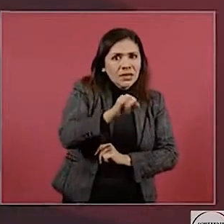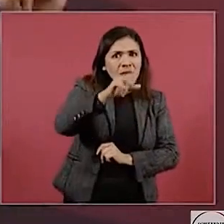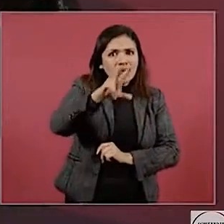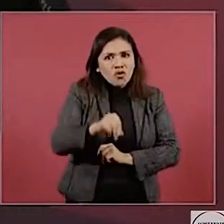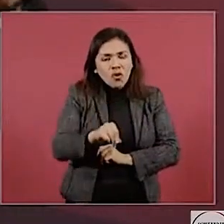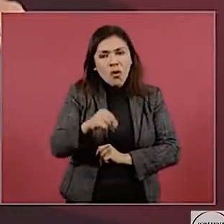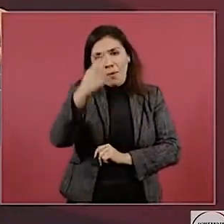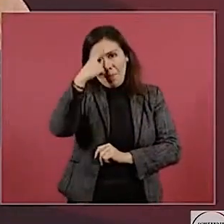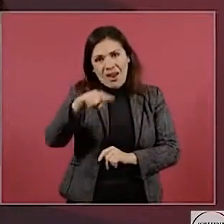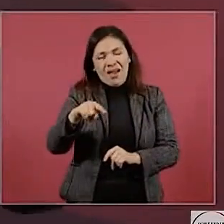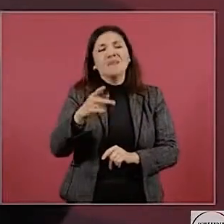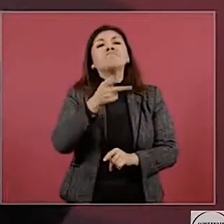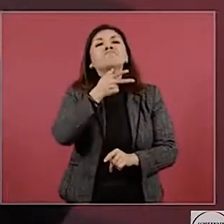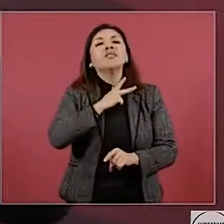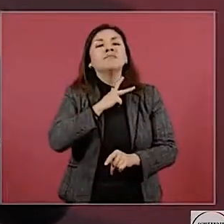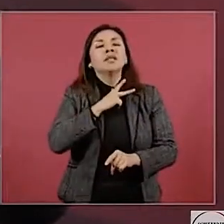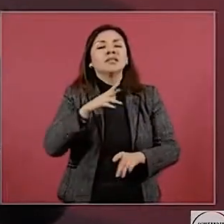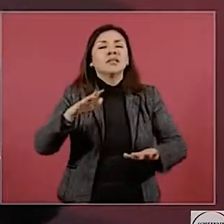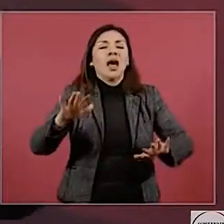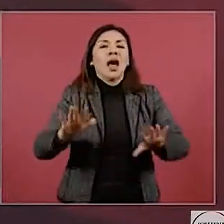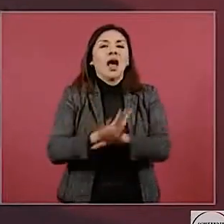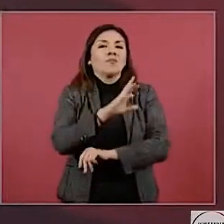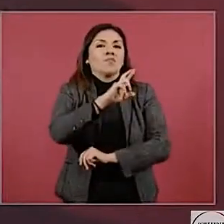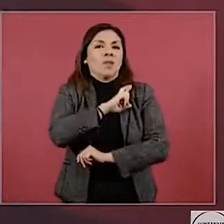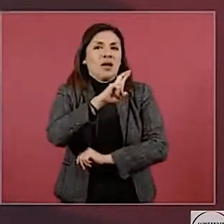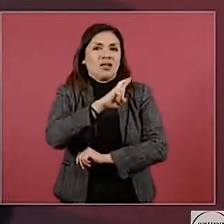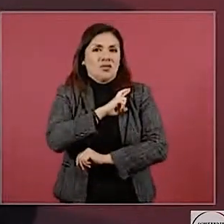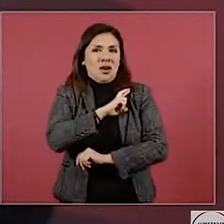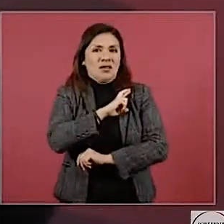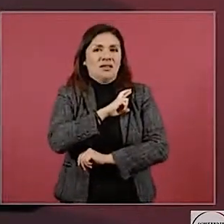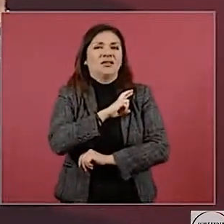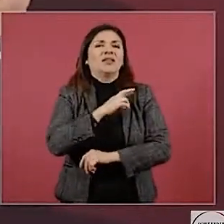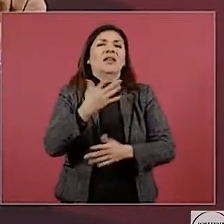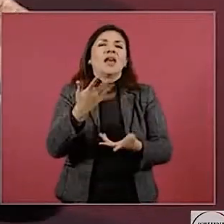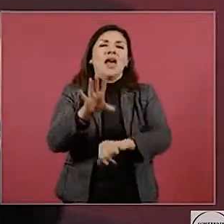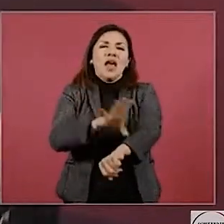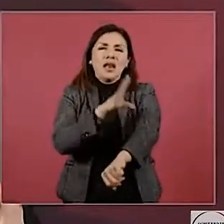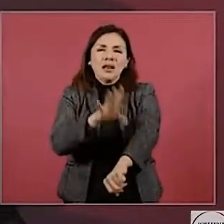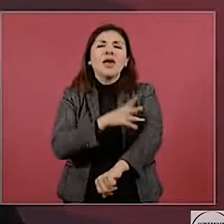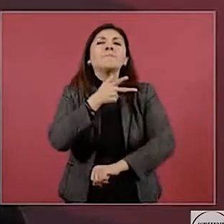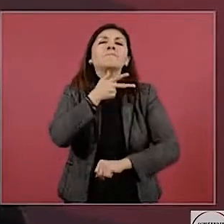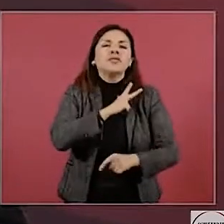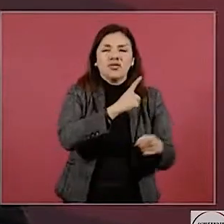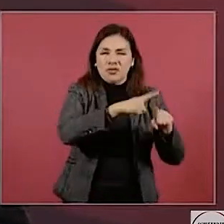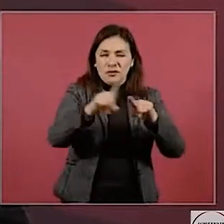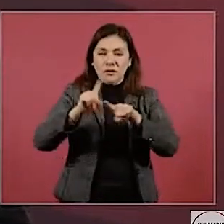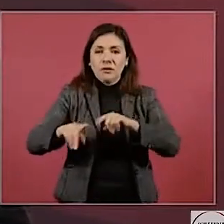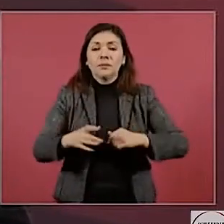querían la privatización de la industria eléctrica y del petróleo.